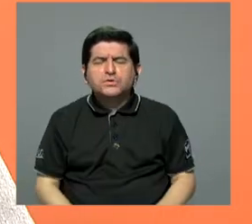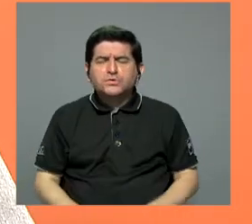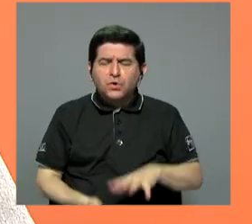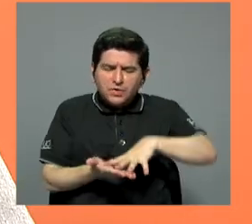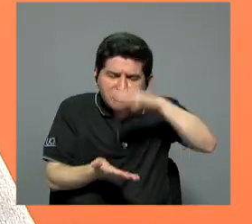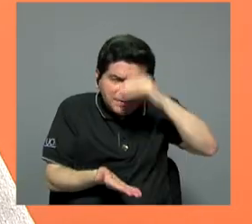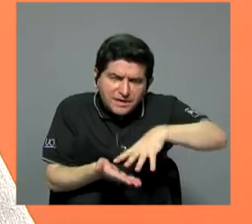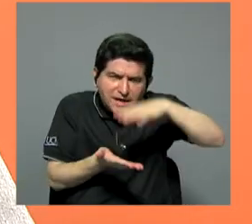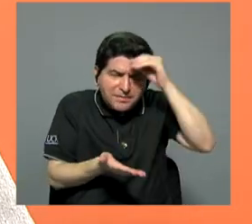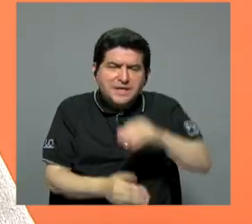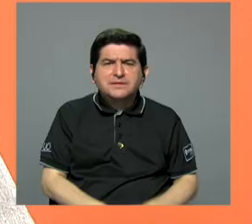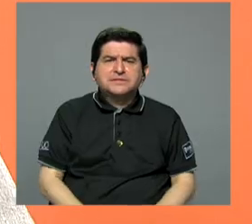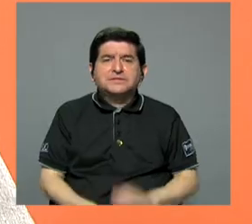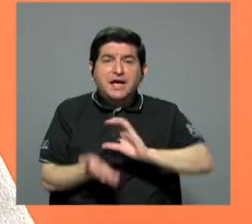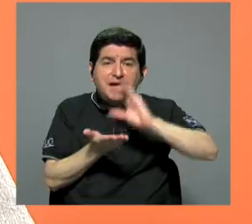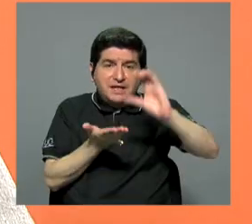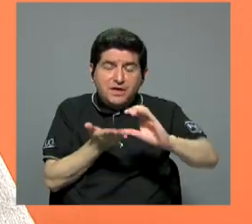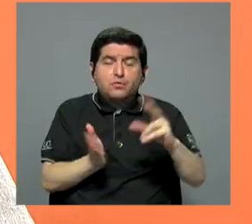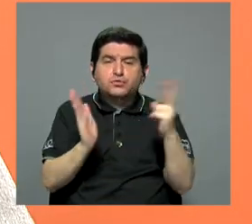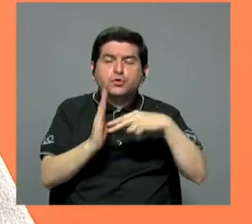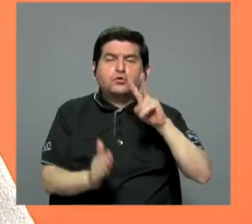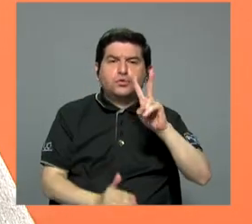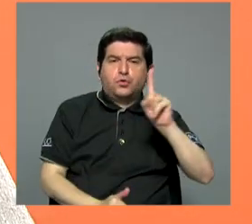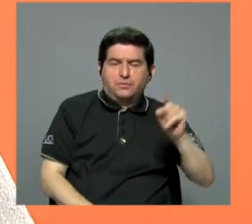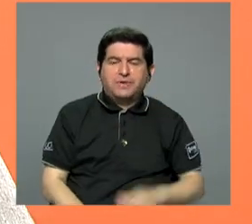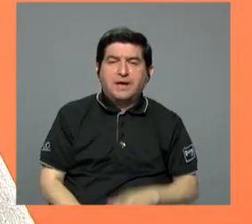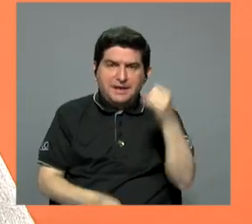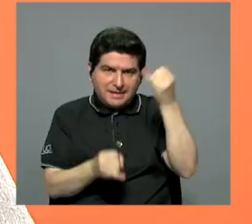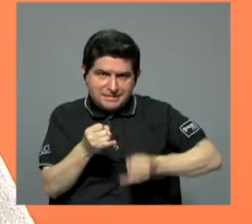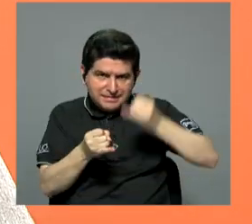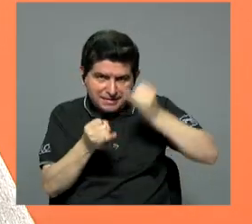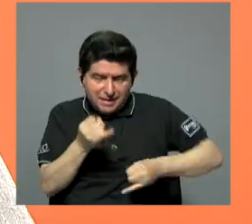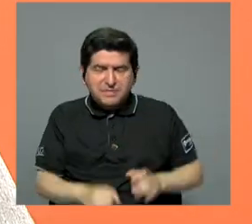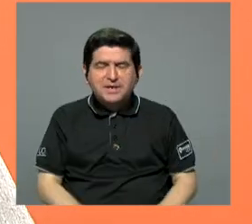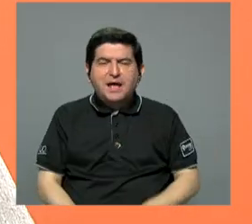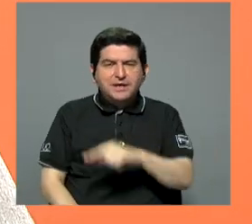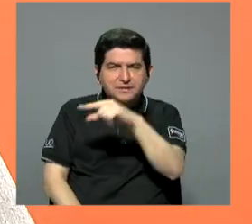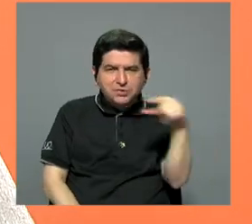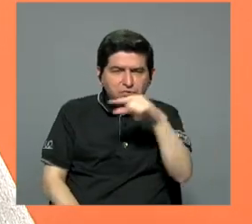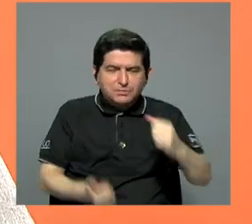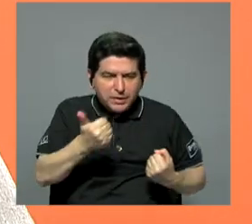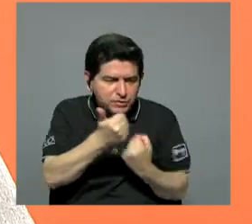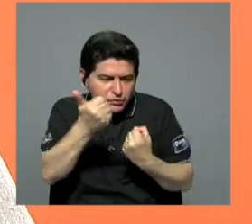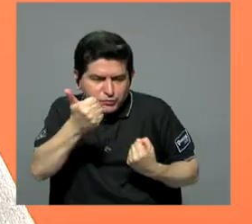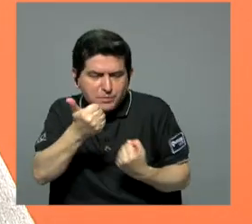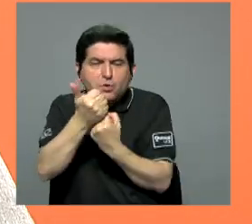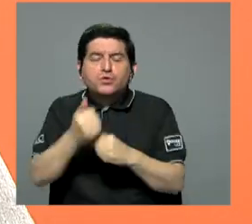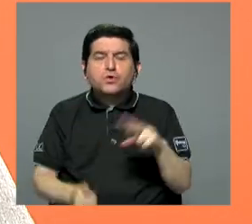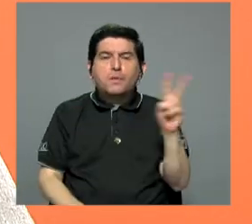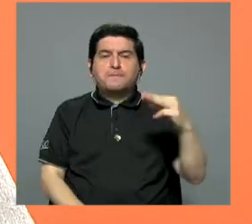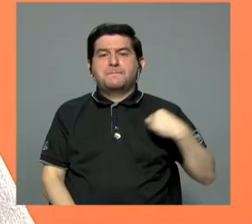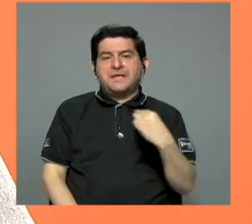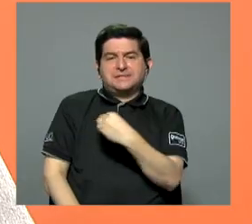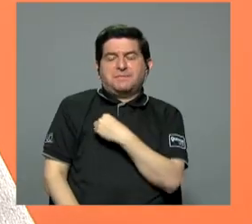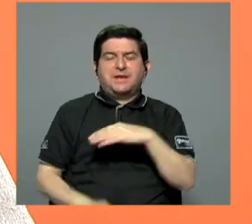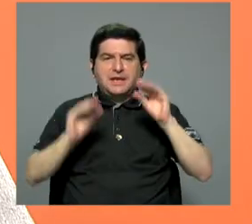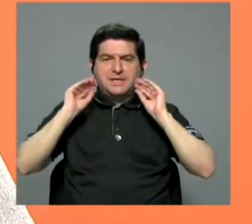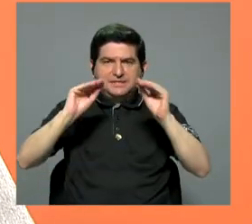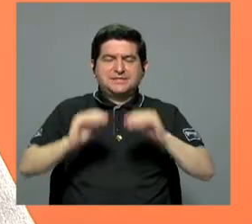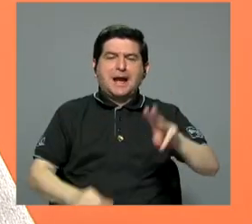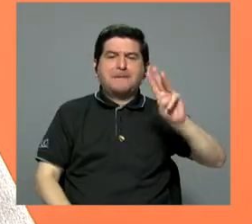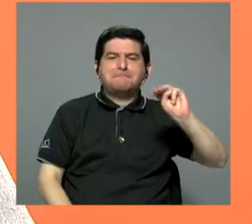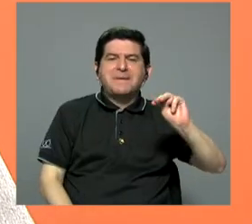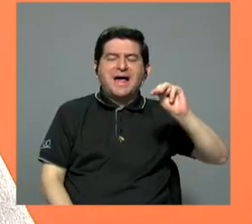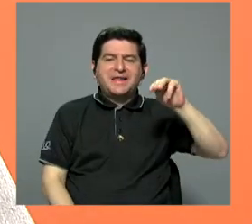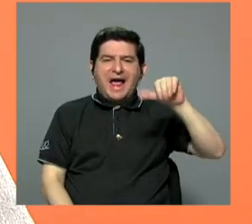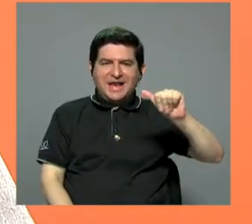aprendizajes durante el curso 2021 y concluyendo verá como en estas semanas con este reforzamiento. La viceministra de Académica del MEP María